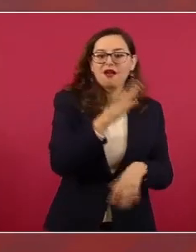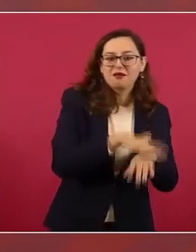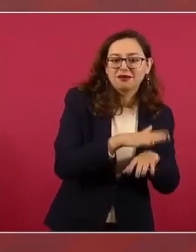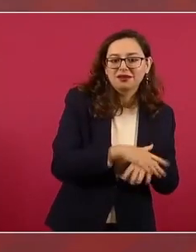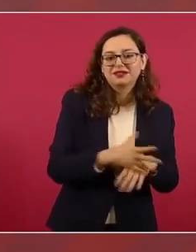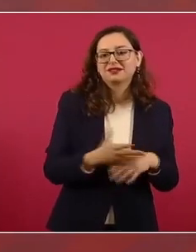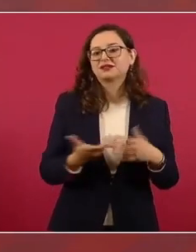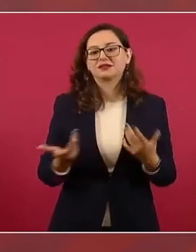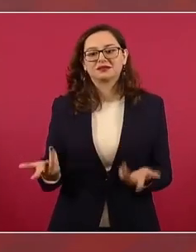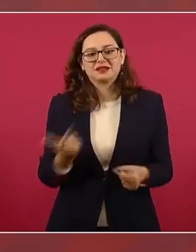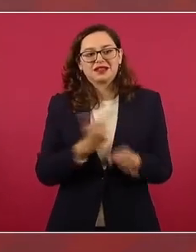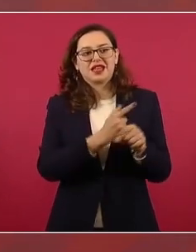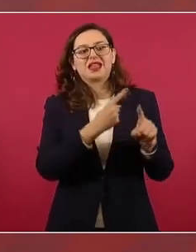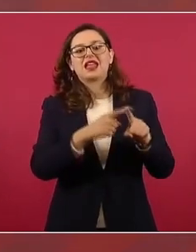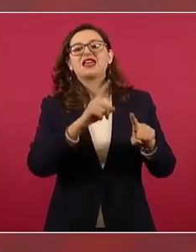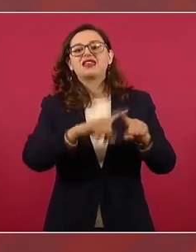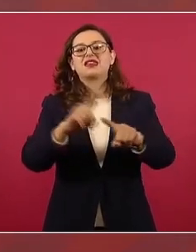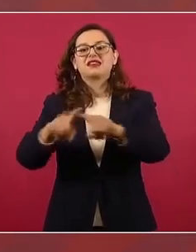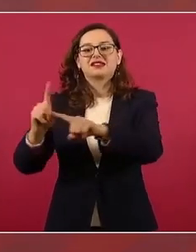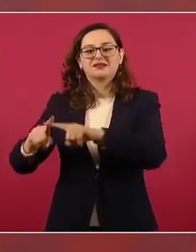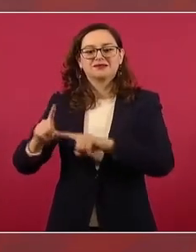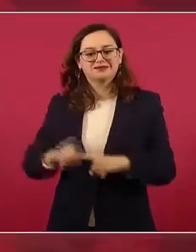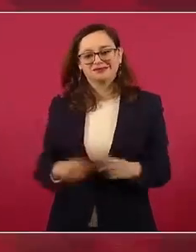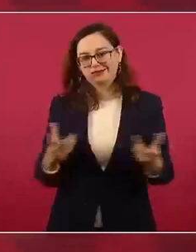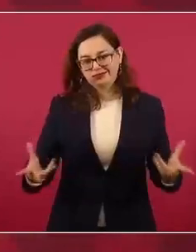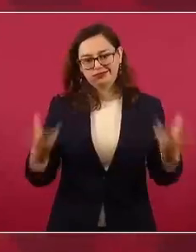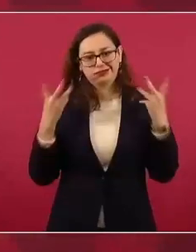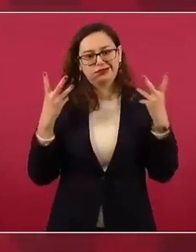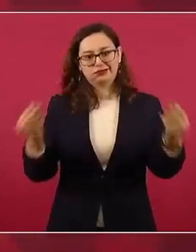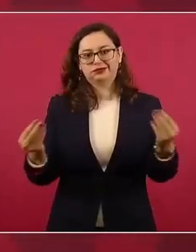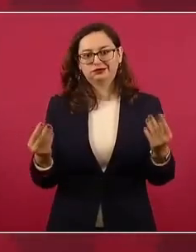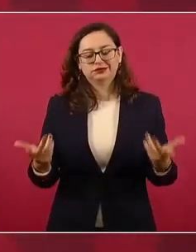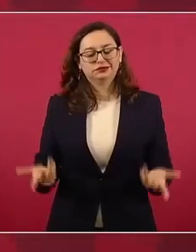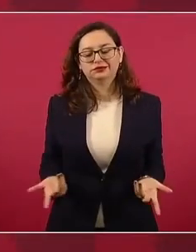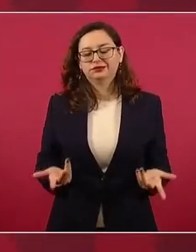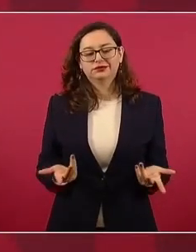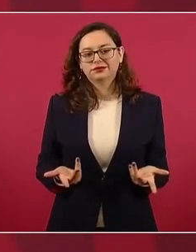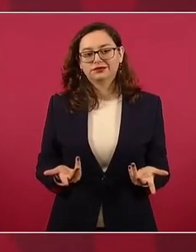claro, y en los tres poderes.